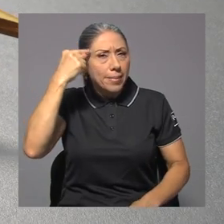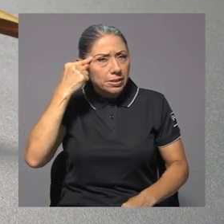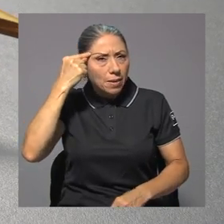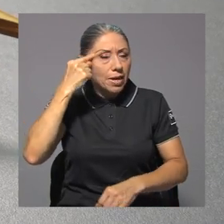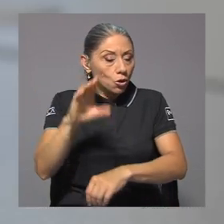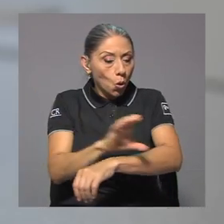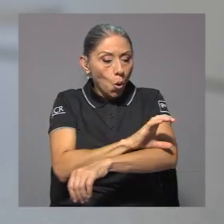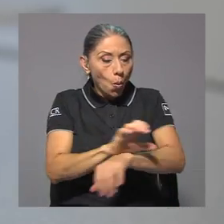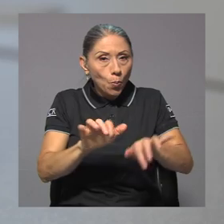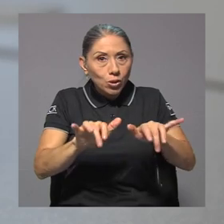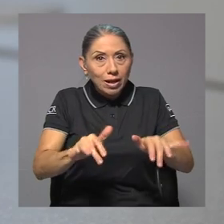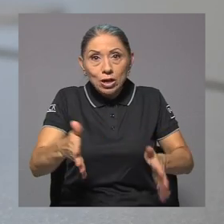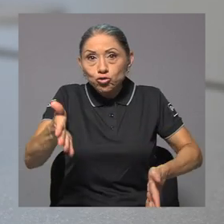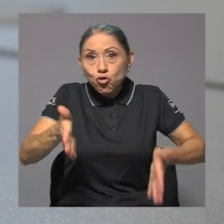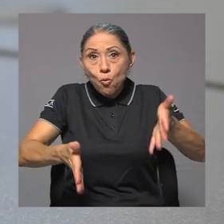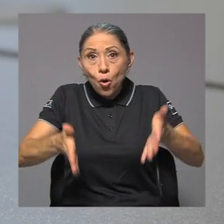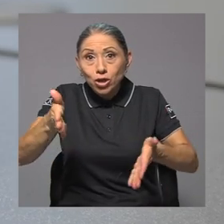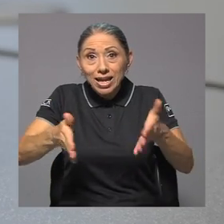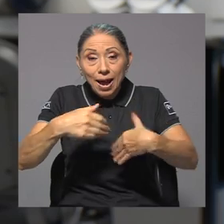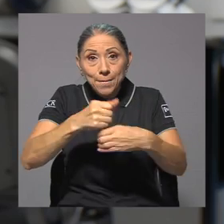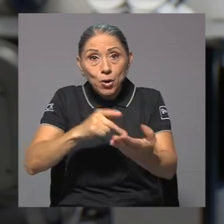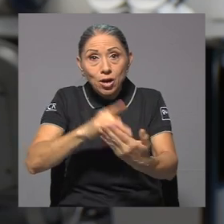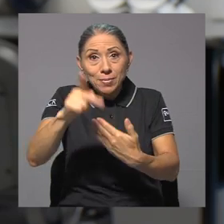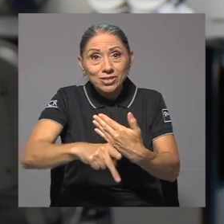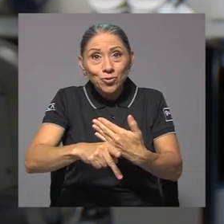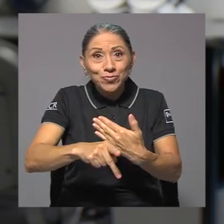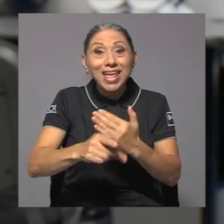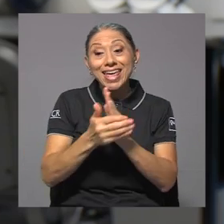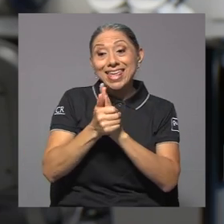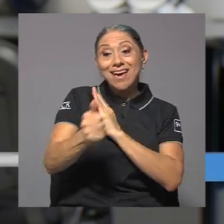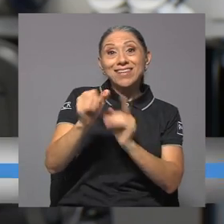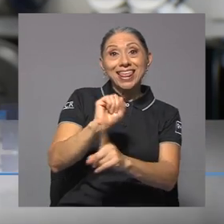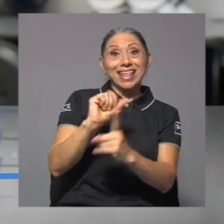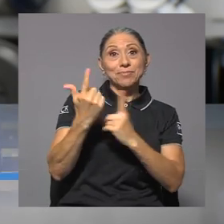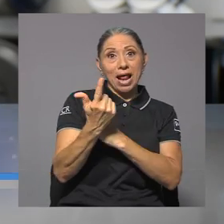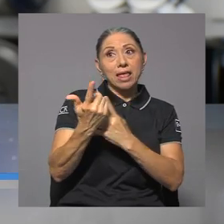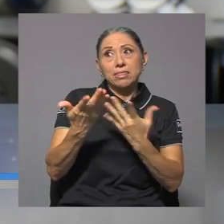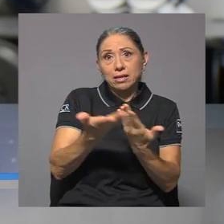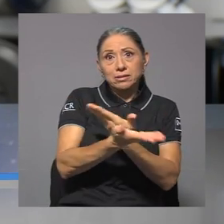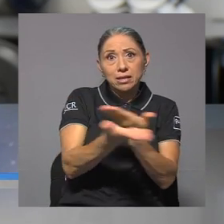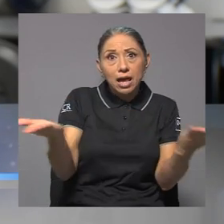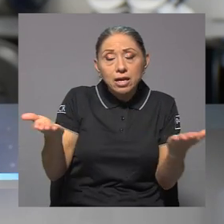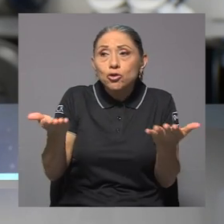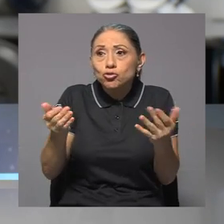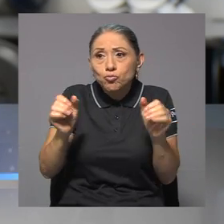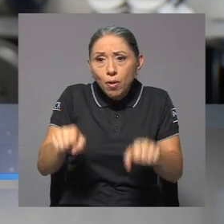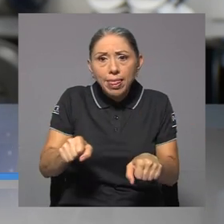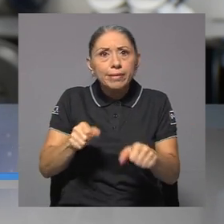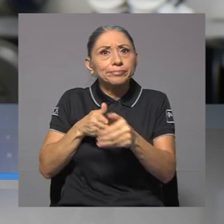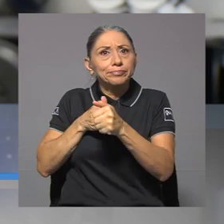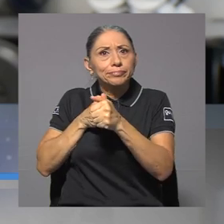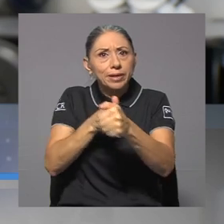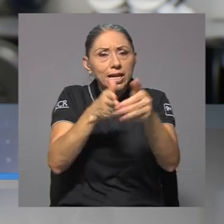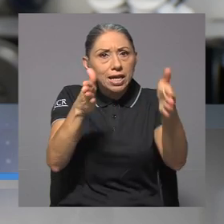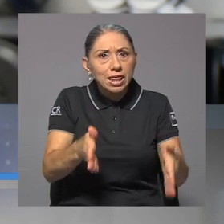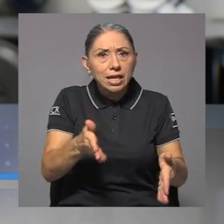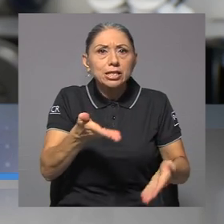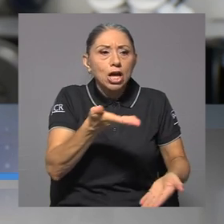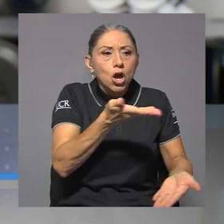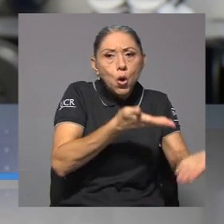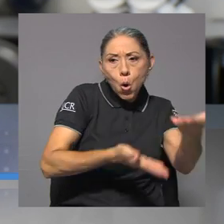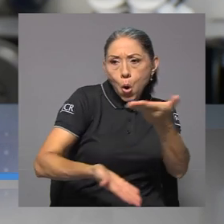computacional, robótica, programación y en las habilidades blandas de ser líderes, de